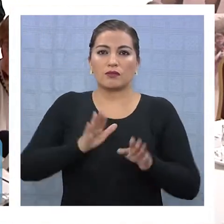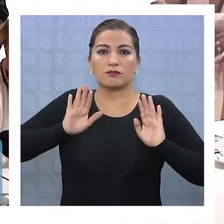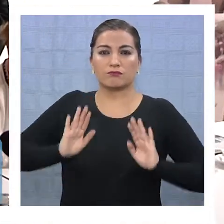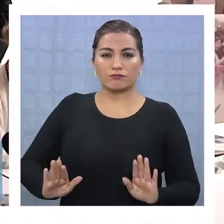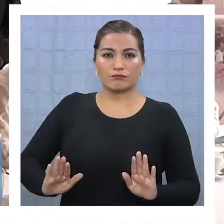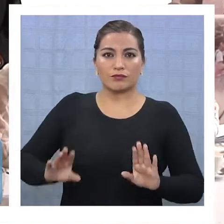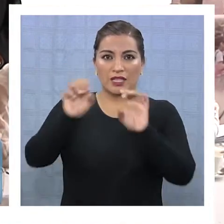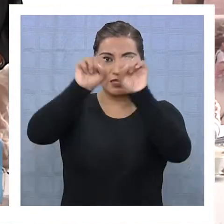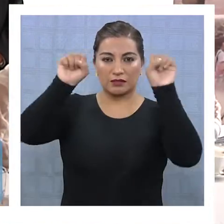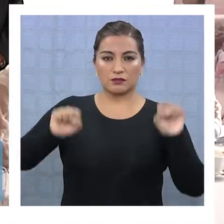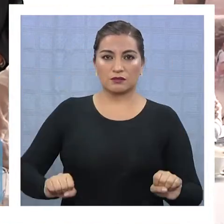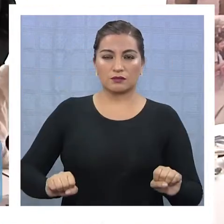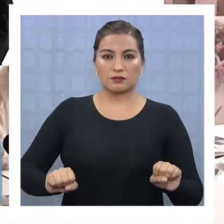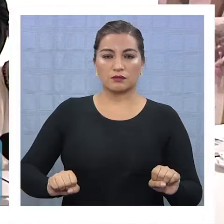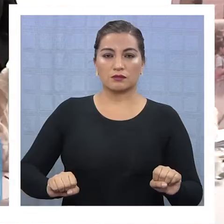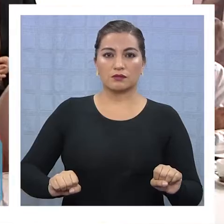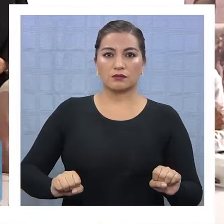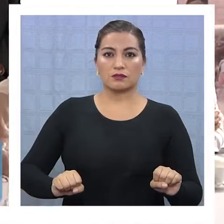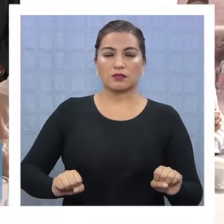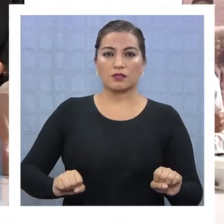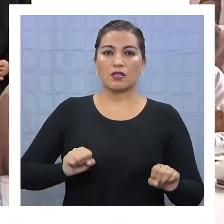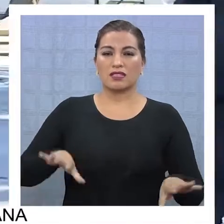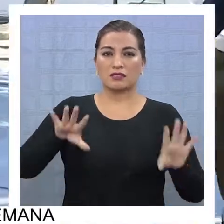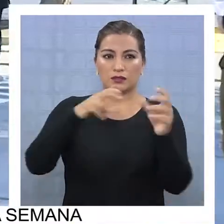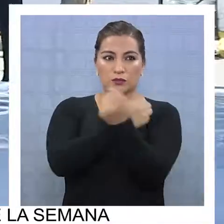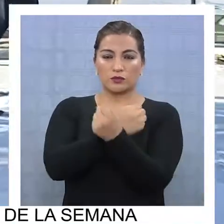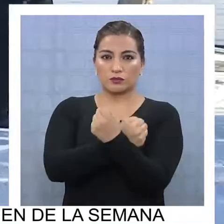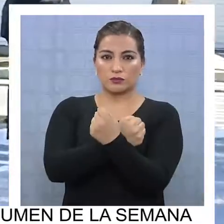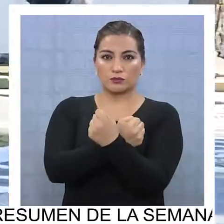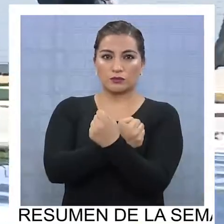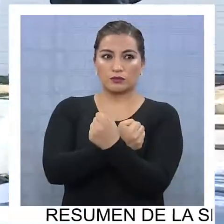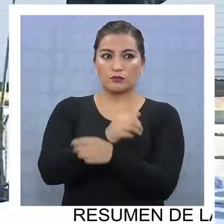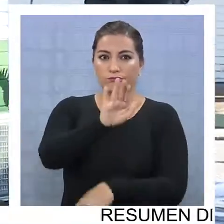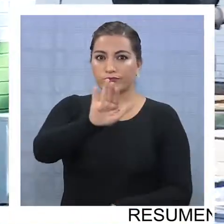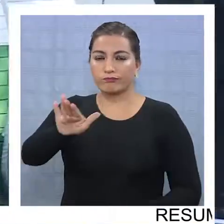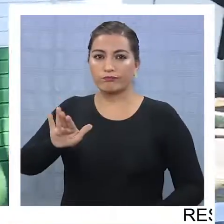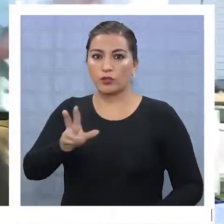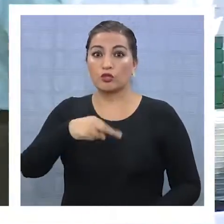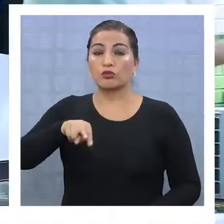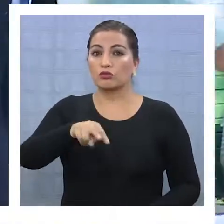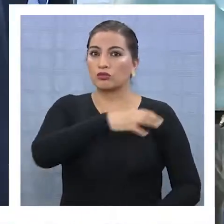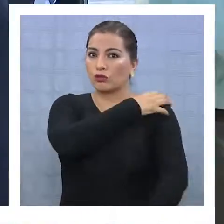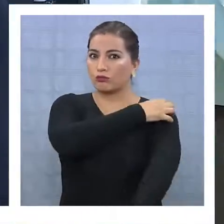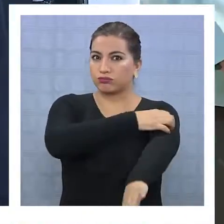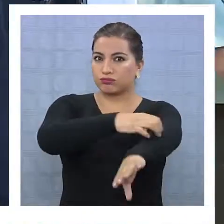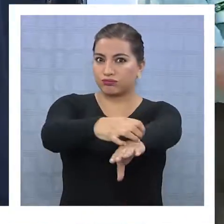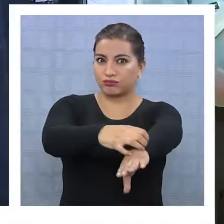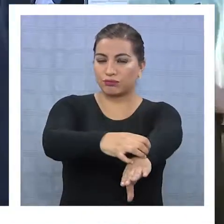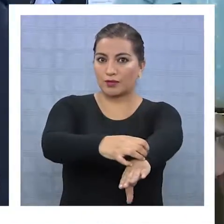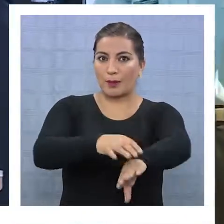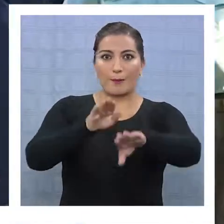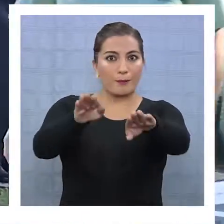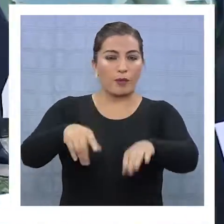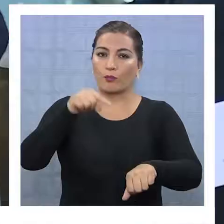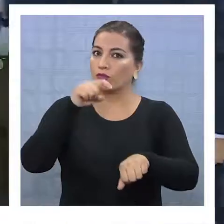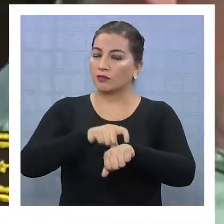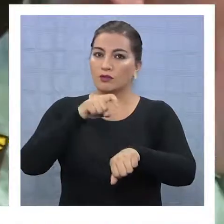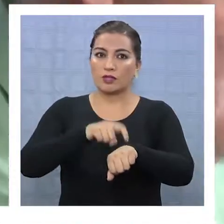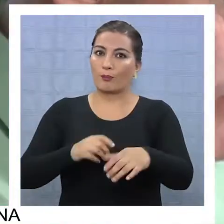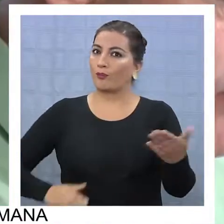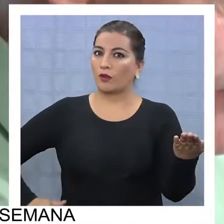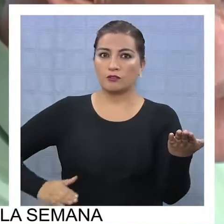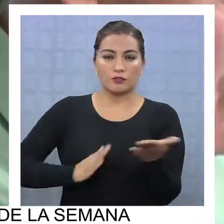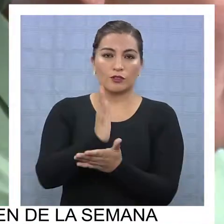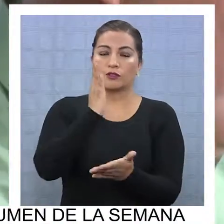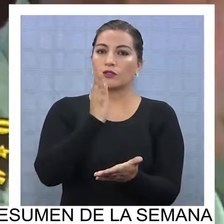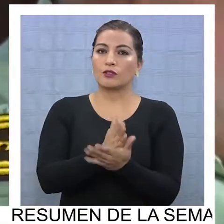o Sistema Táctico Operativo Policial, el cual nosotros simultáneamente en todas las regiones del país se está dando el